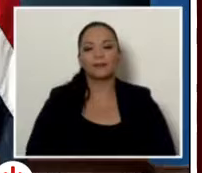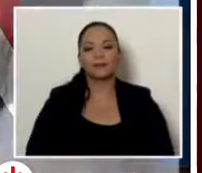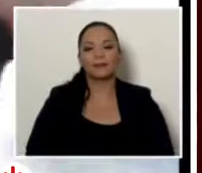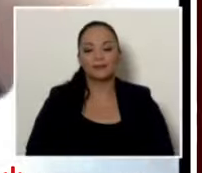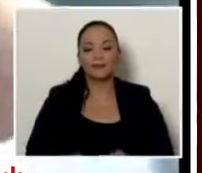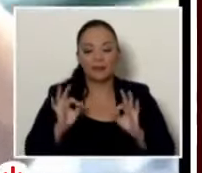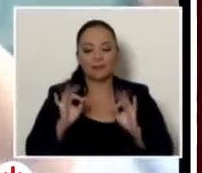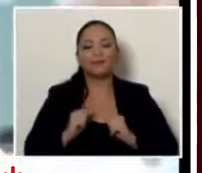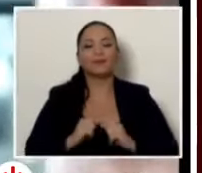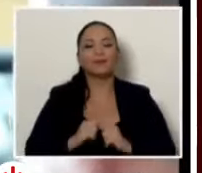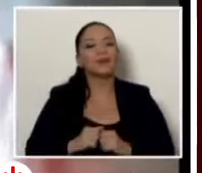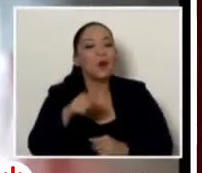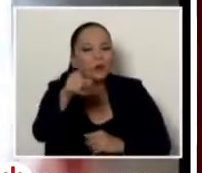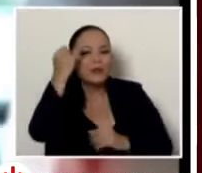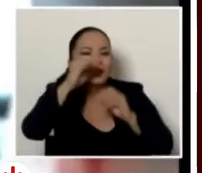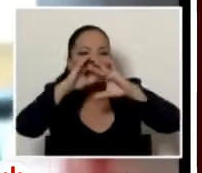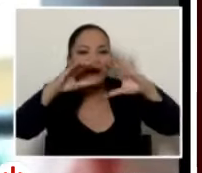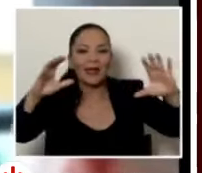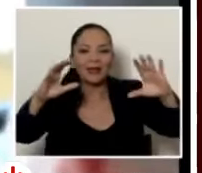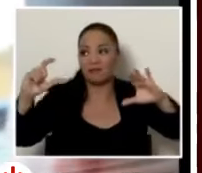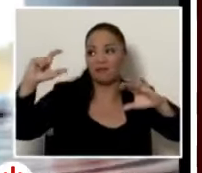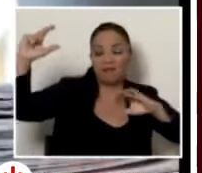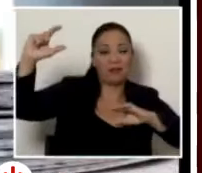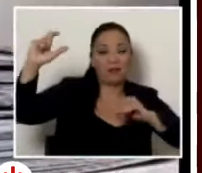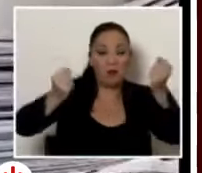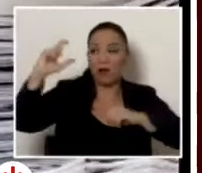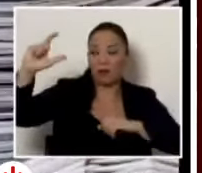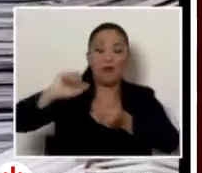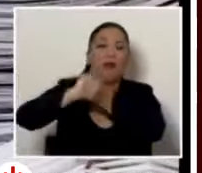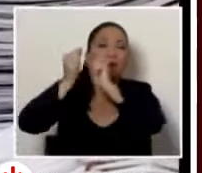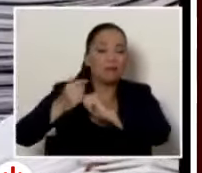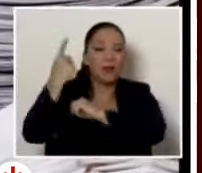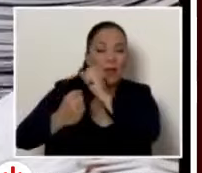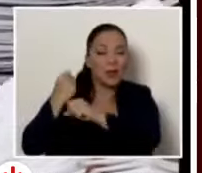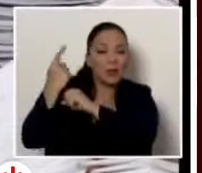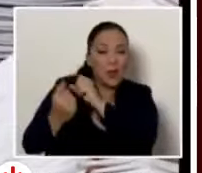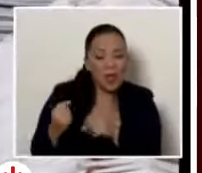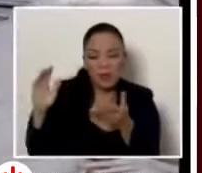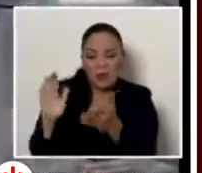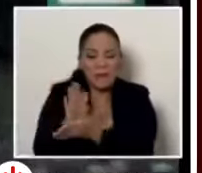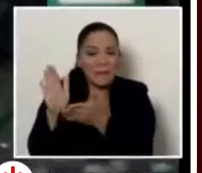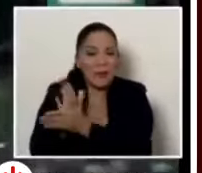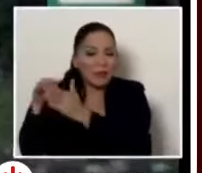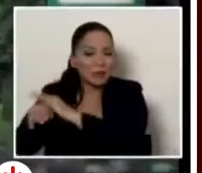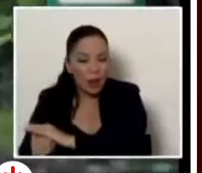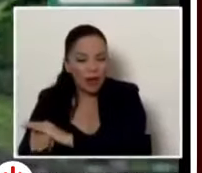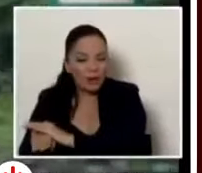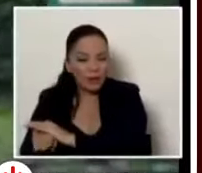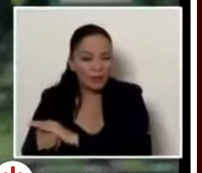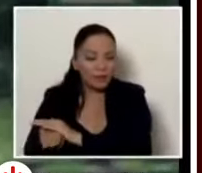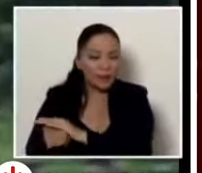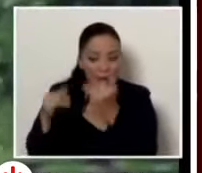¿Se imagina no tener que estar cambiando la etiqueta del Marchamo todos los años, ni andar guardando papeles? ¿Se imagina